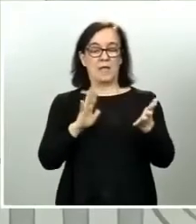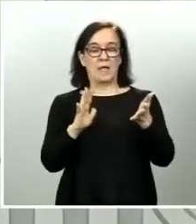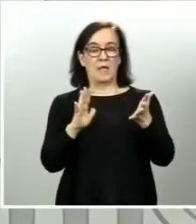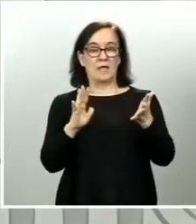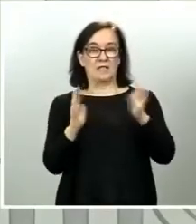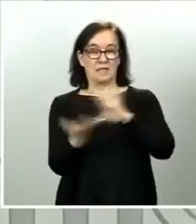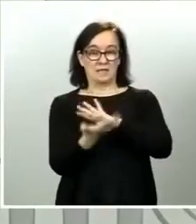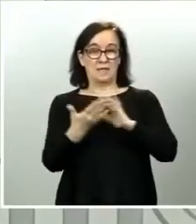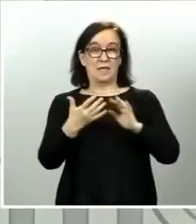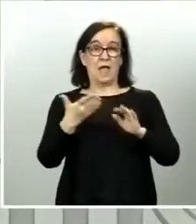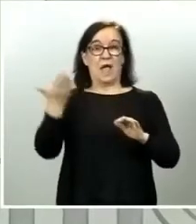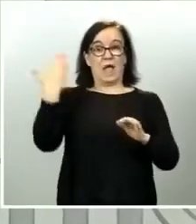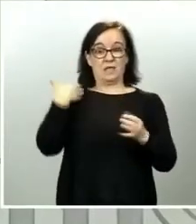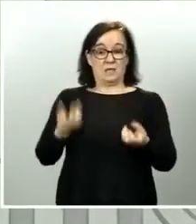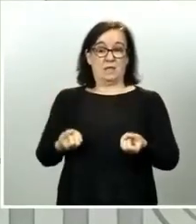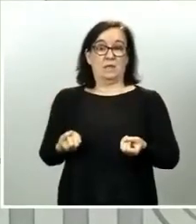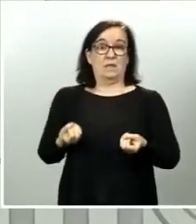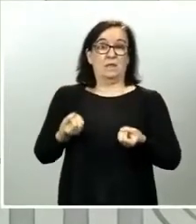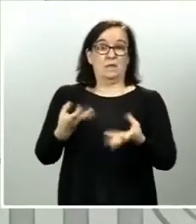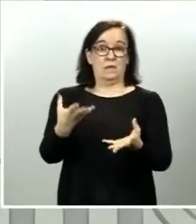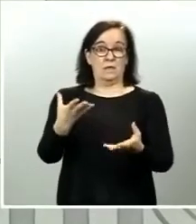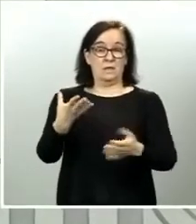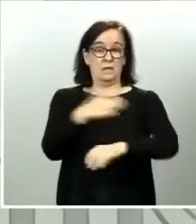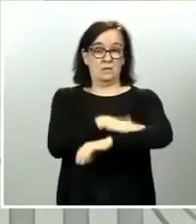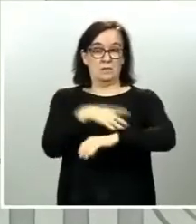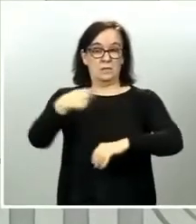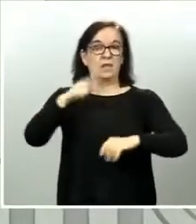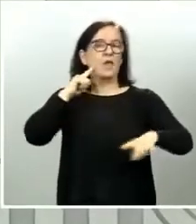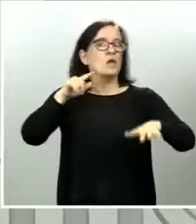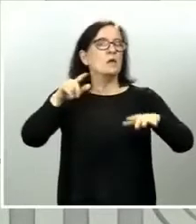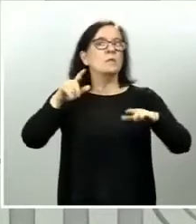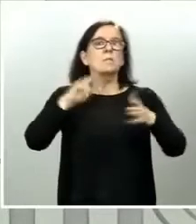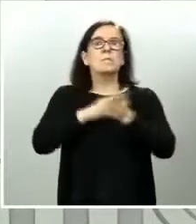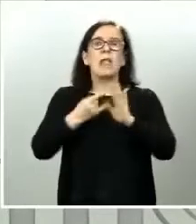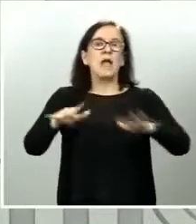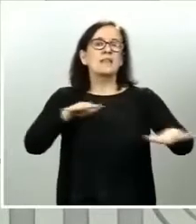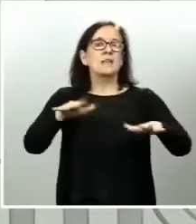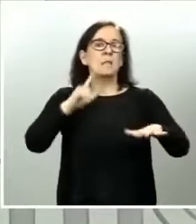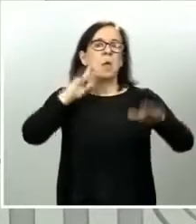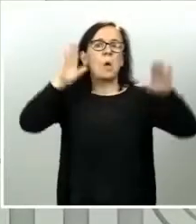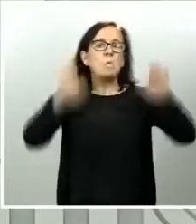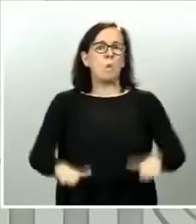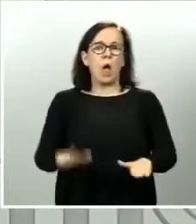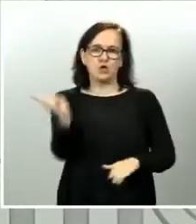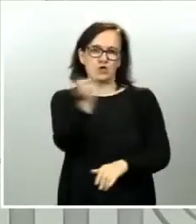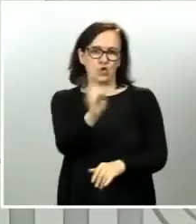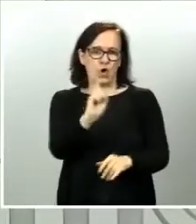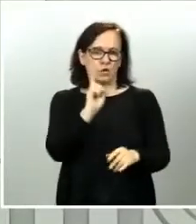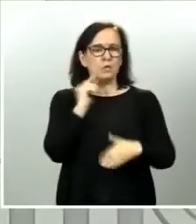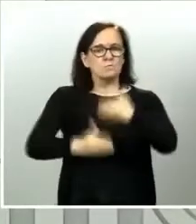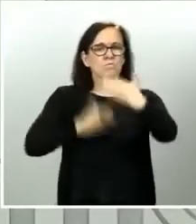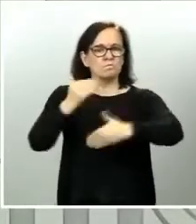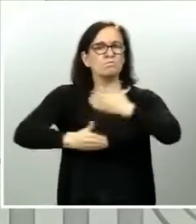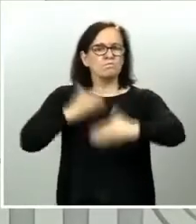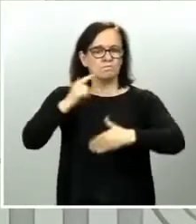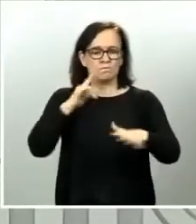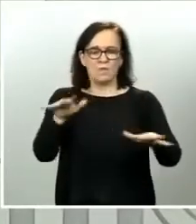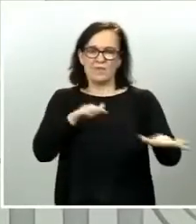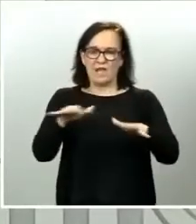a conocer el presidente del gobierno es un plan dinámico, no es un plan estático, podría haber sido estático y es un plan dinámico. Fija